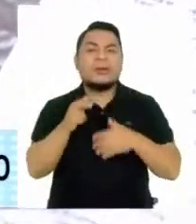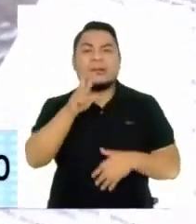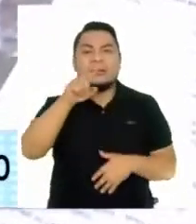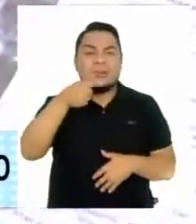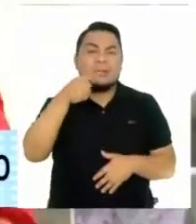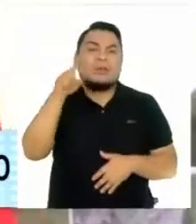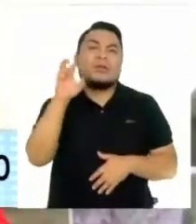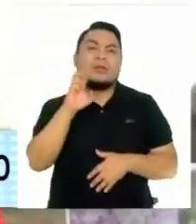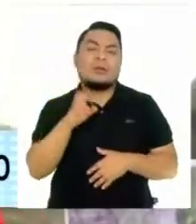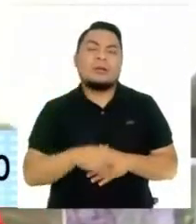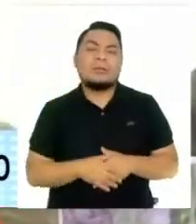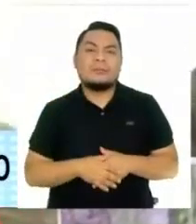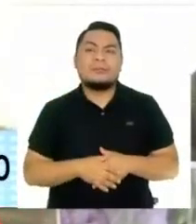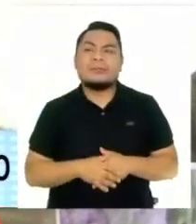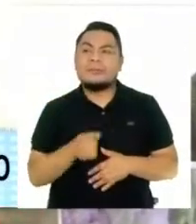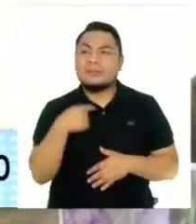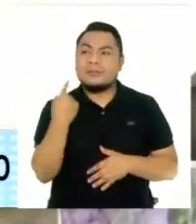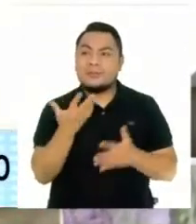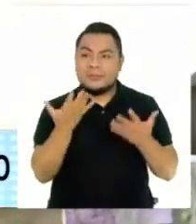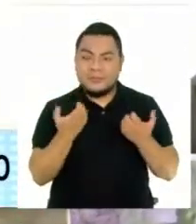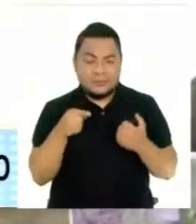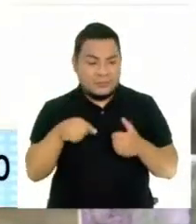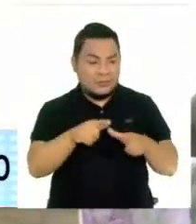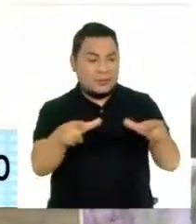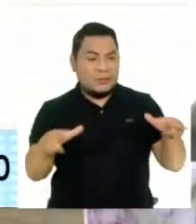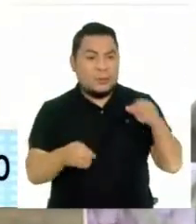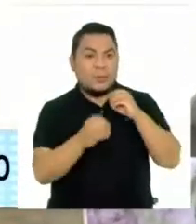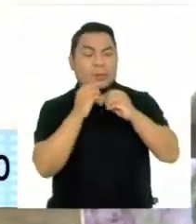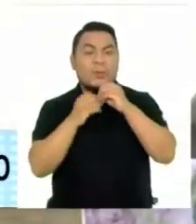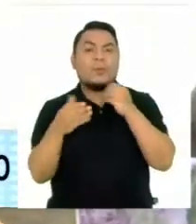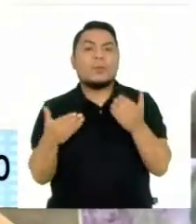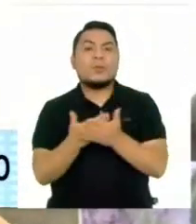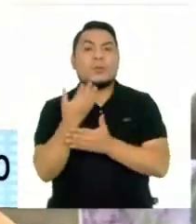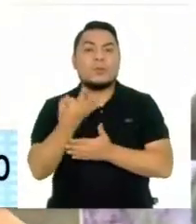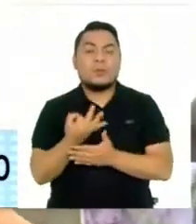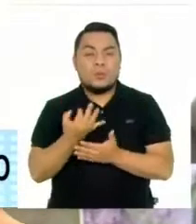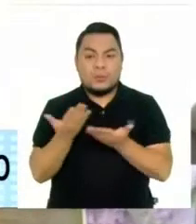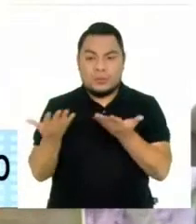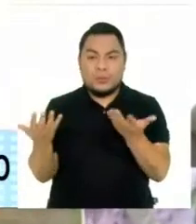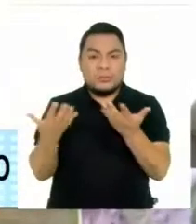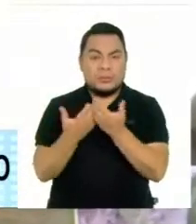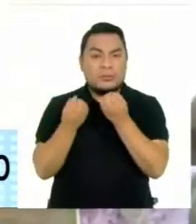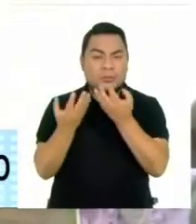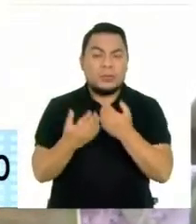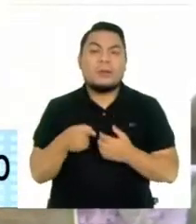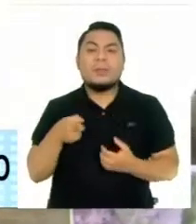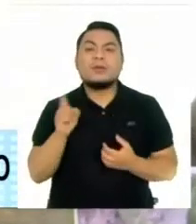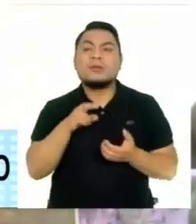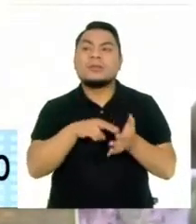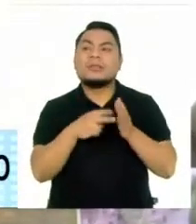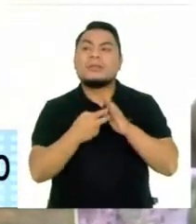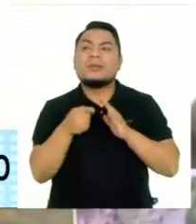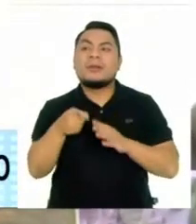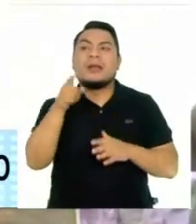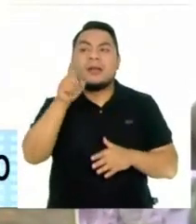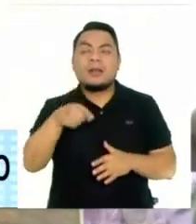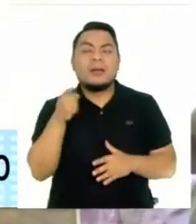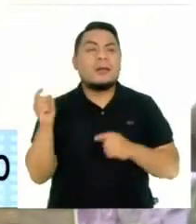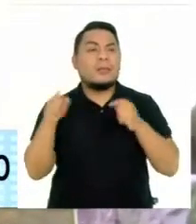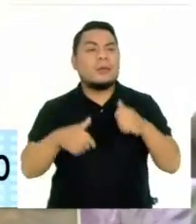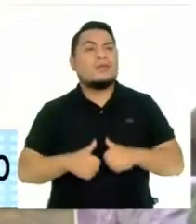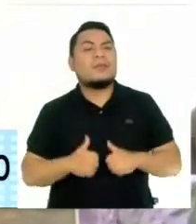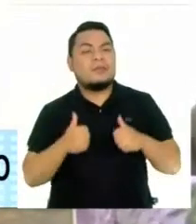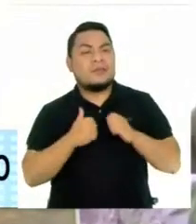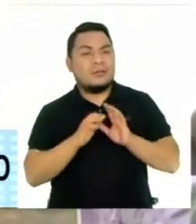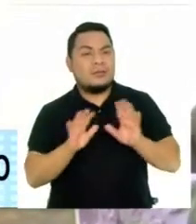.000 millones de dólares. Y si hoy se quiere construir una ciudad moderna de acuerdo a los últimos tiempos, pero eso no quiere decir que solamente vengamos a vivir